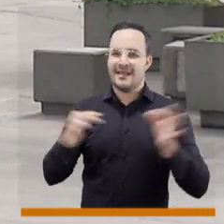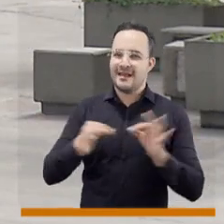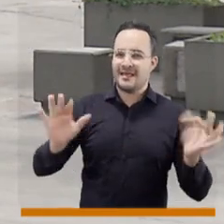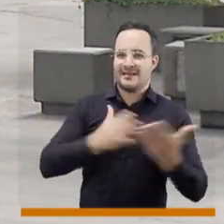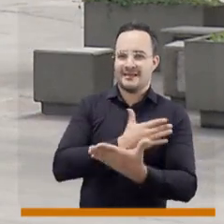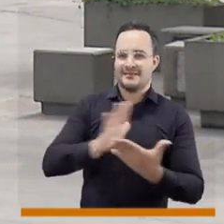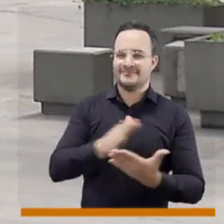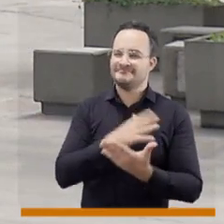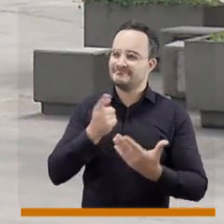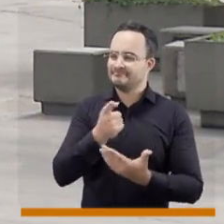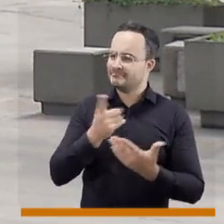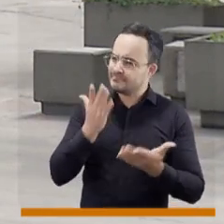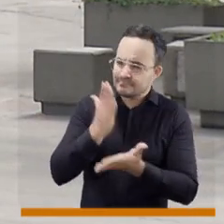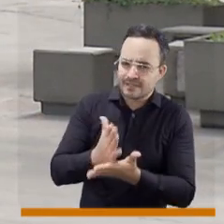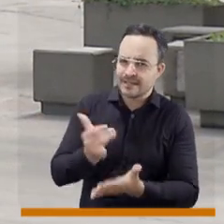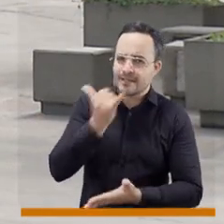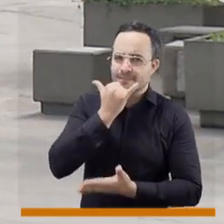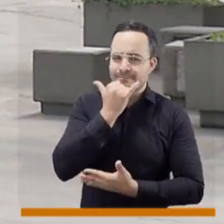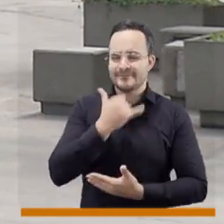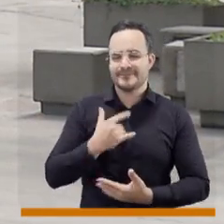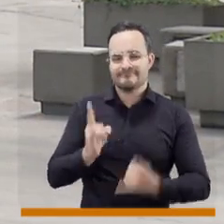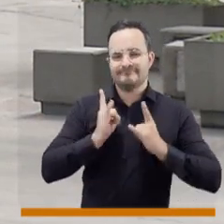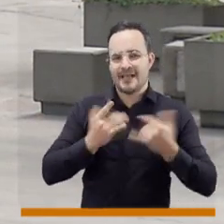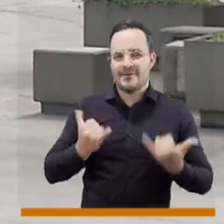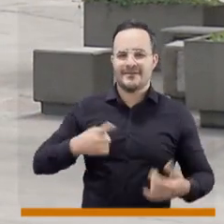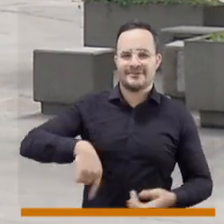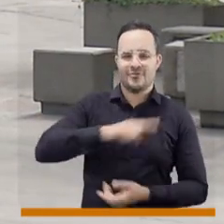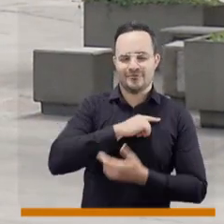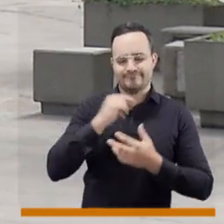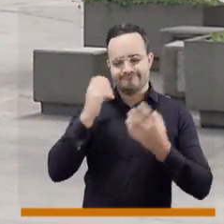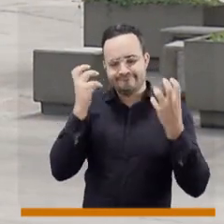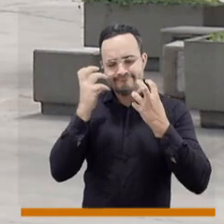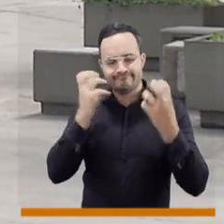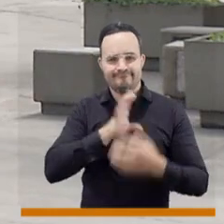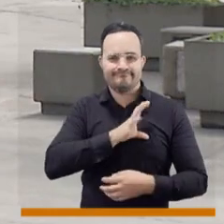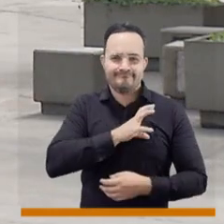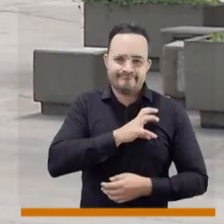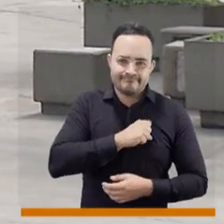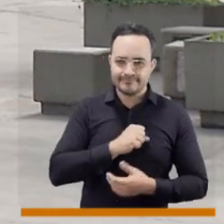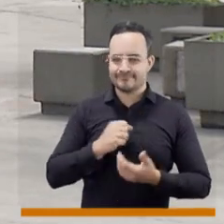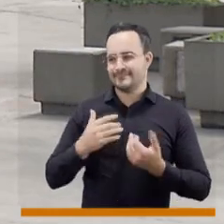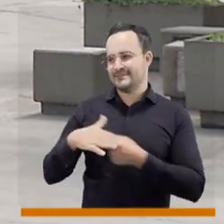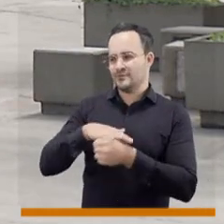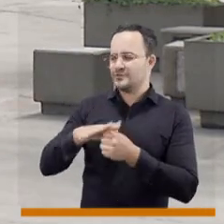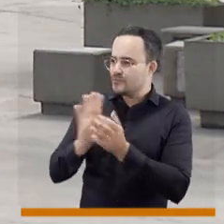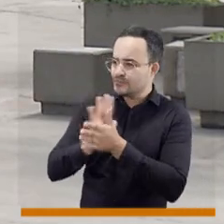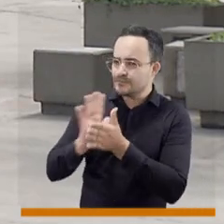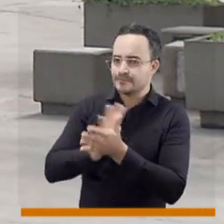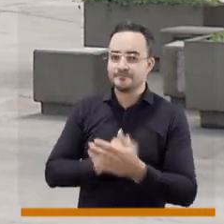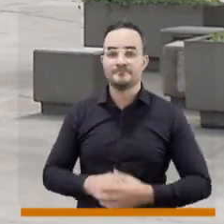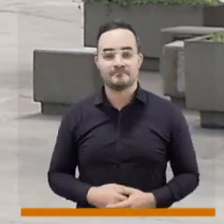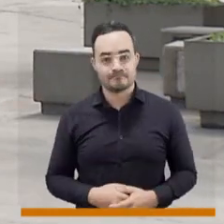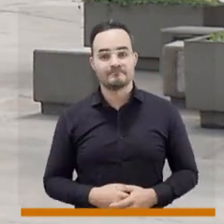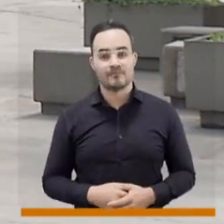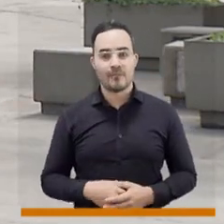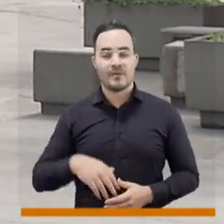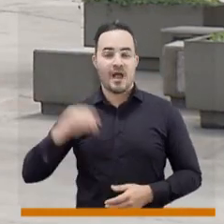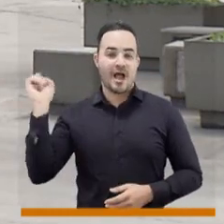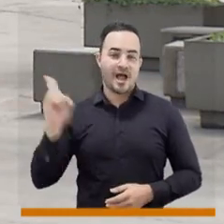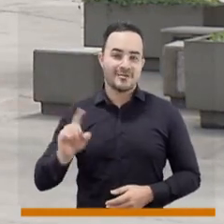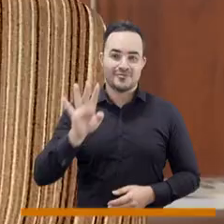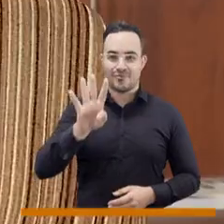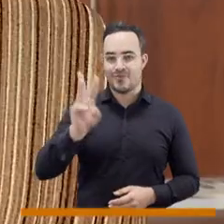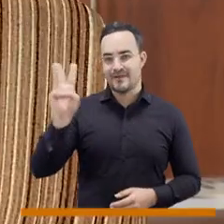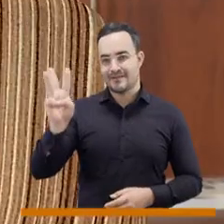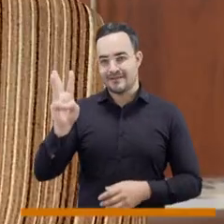Arnau, creador del jingle ha hecho que volvamos los ojos y el corazón con nostalgia por el que hacer de esta